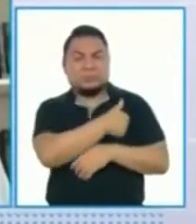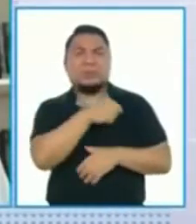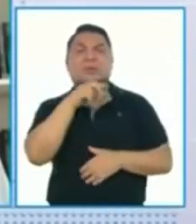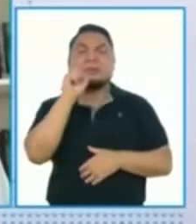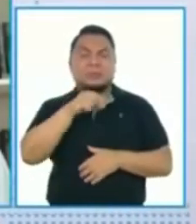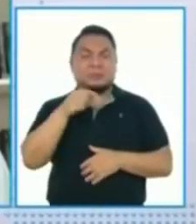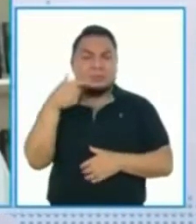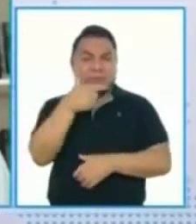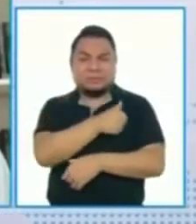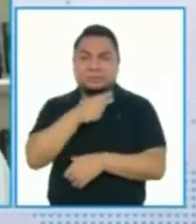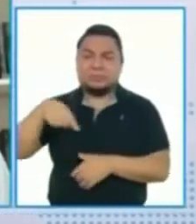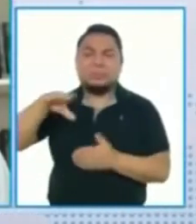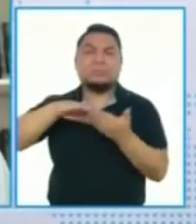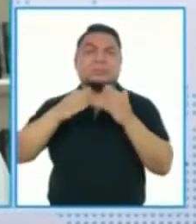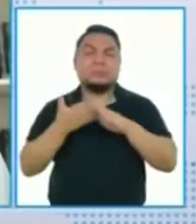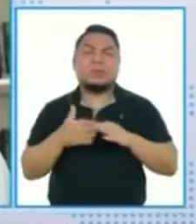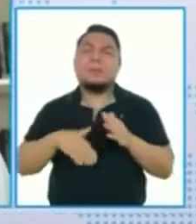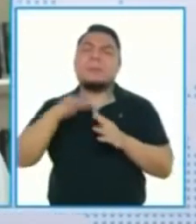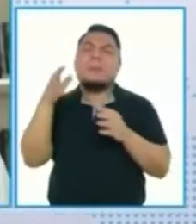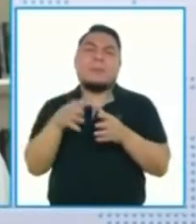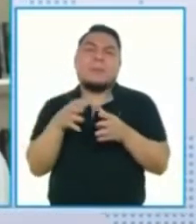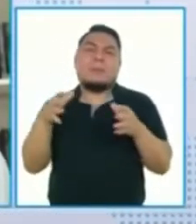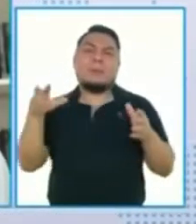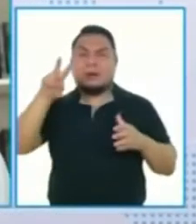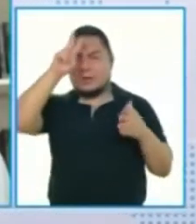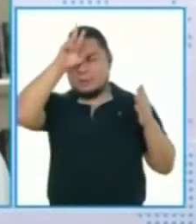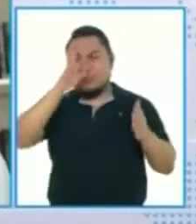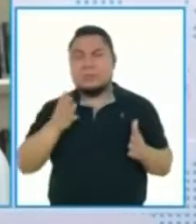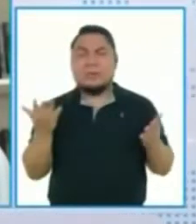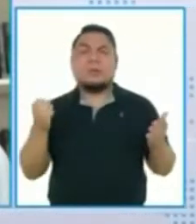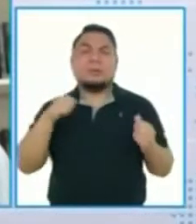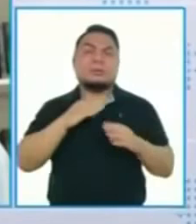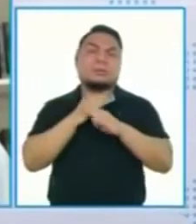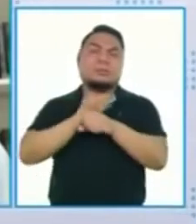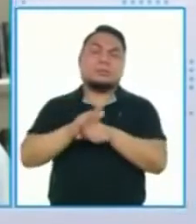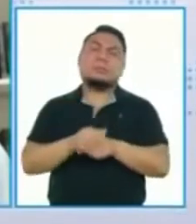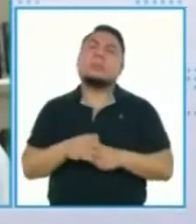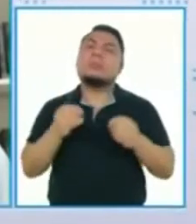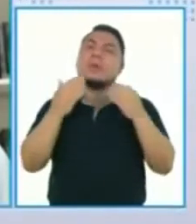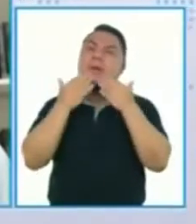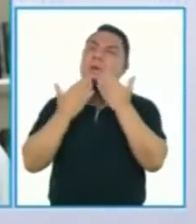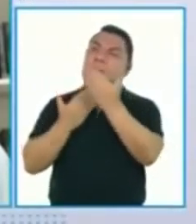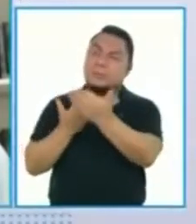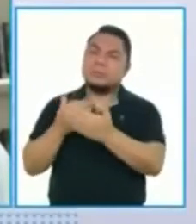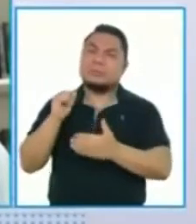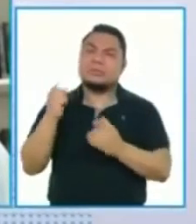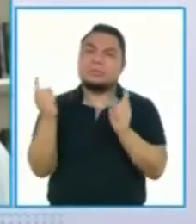vacunar a la población, a la mayor cantidad de peruanos contra la COVID-19. Muchas gracias por estar con nosotros. Gracias.